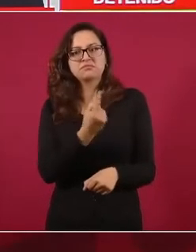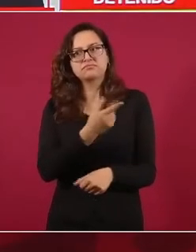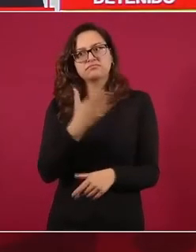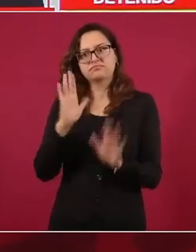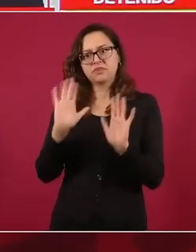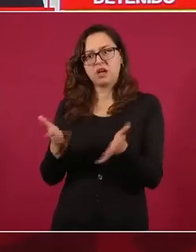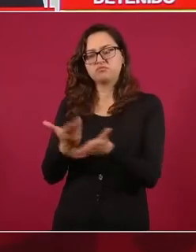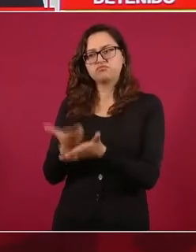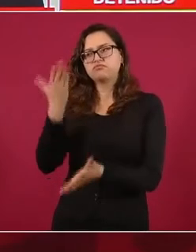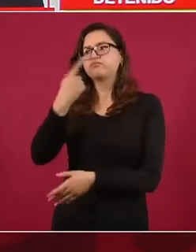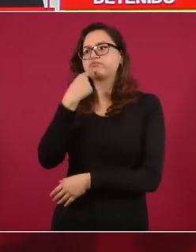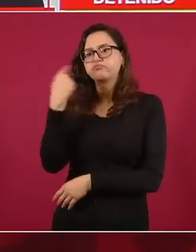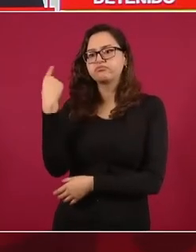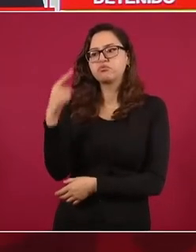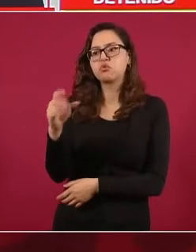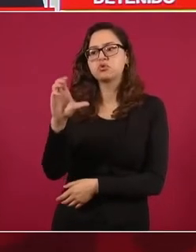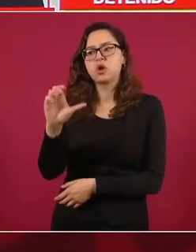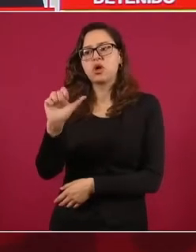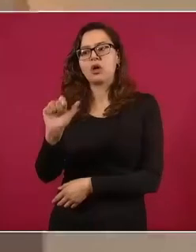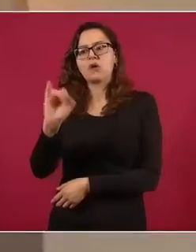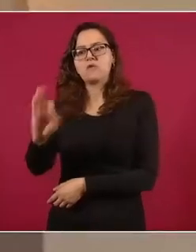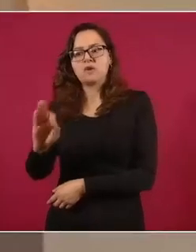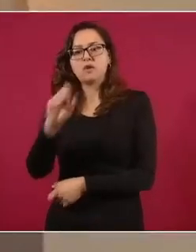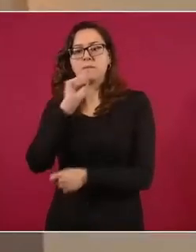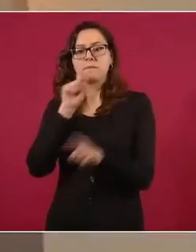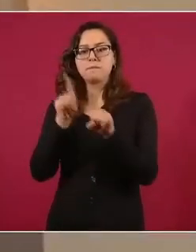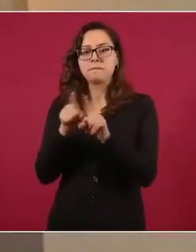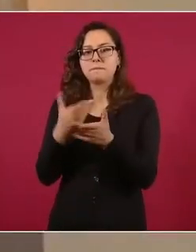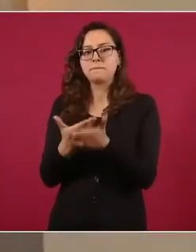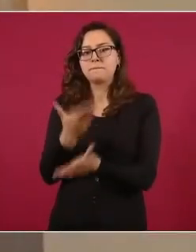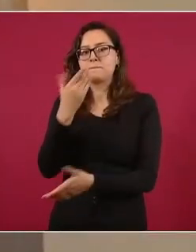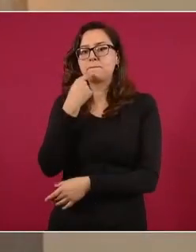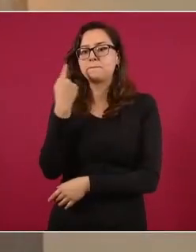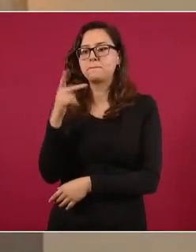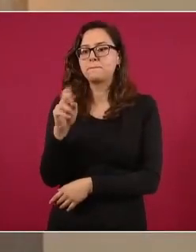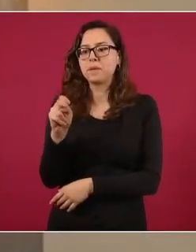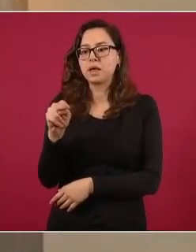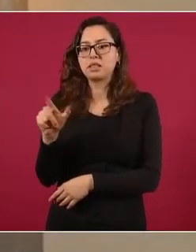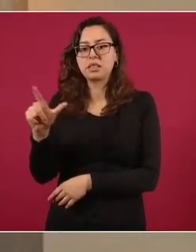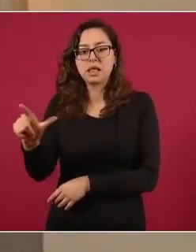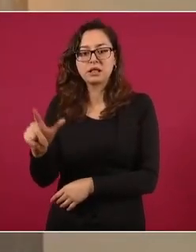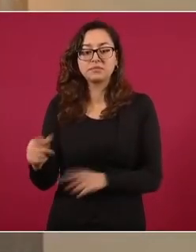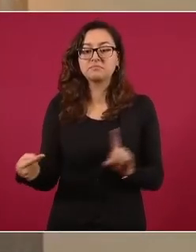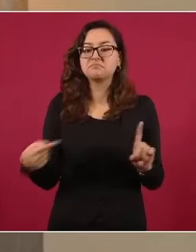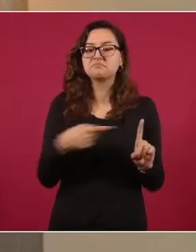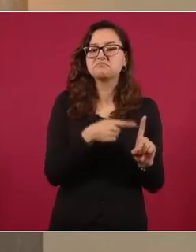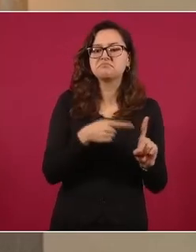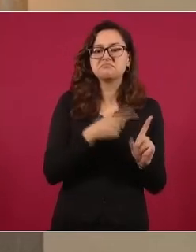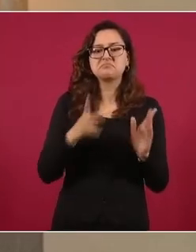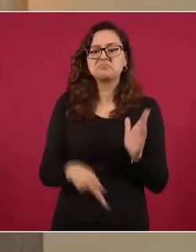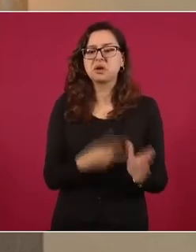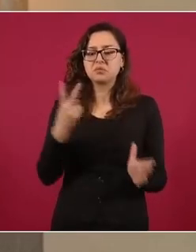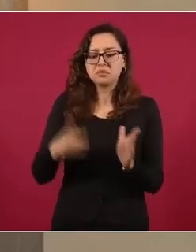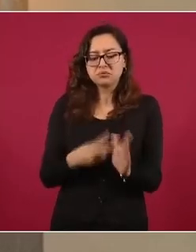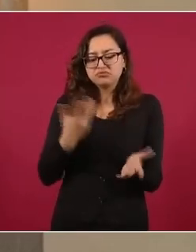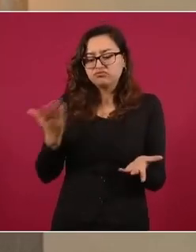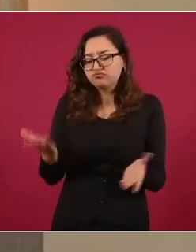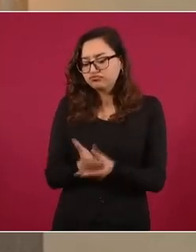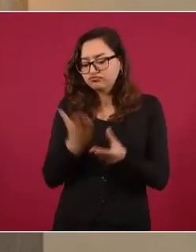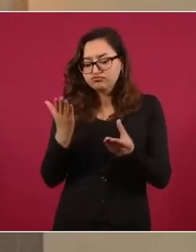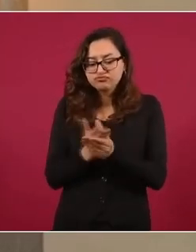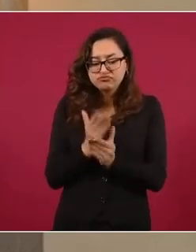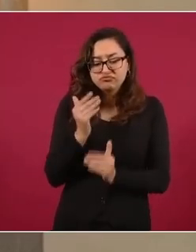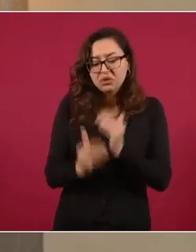denuncia penal. Recurrentemente este juez argumenta cuestiones procedimentales, cuestiones